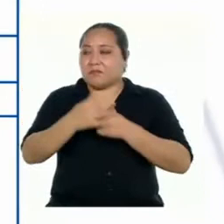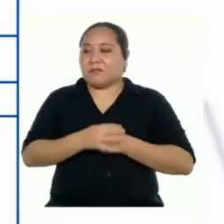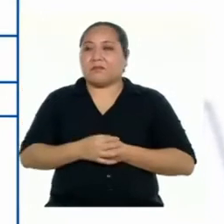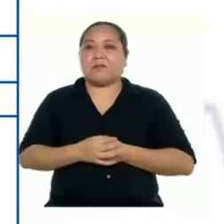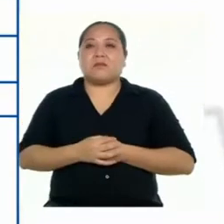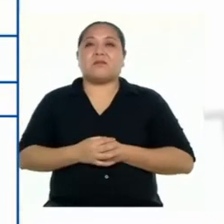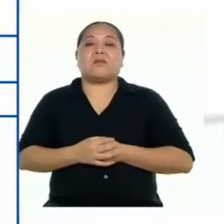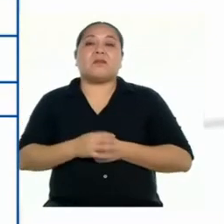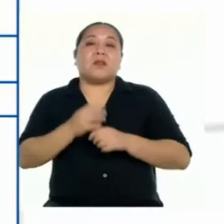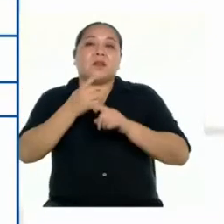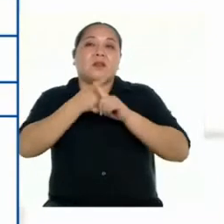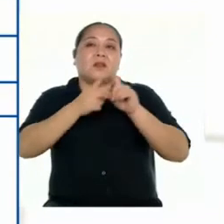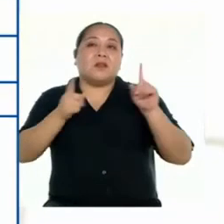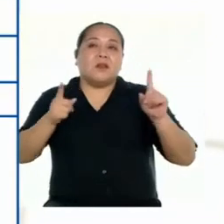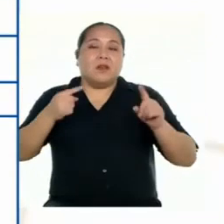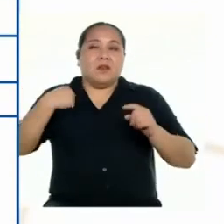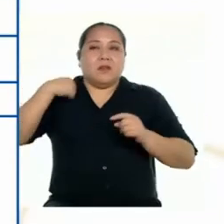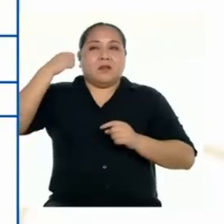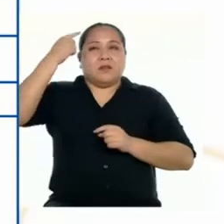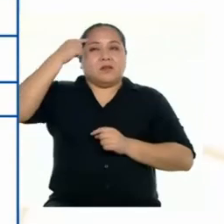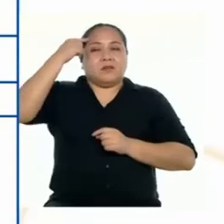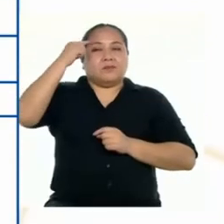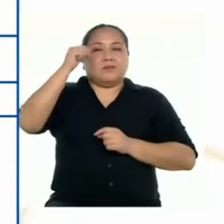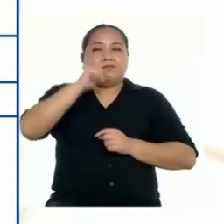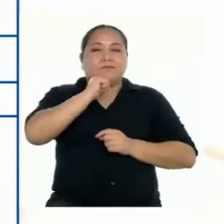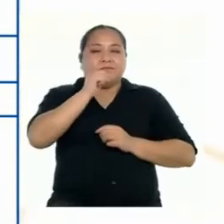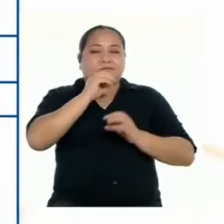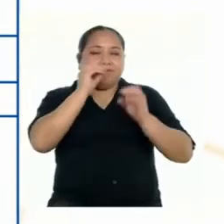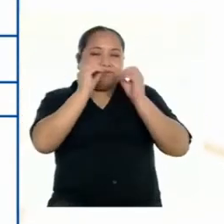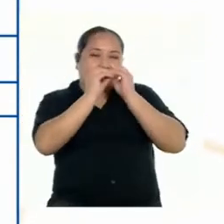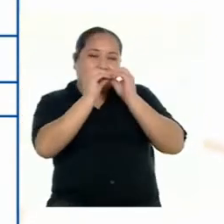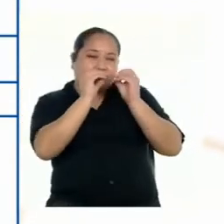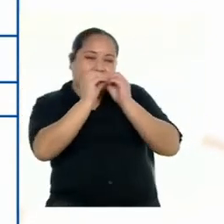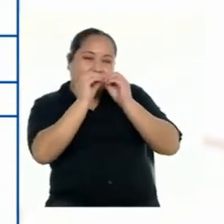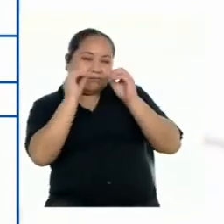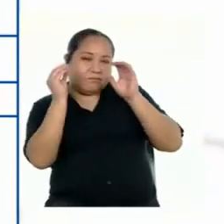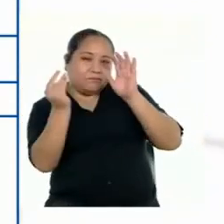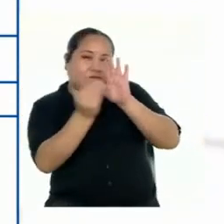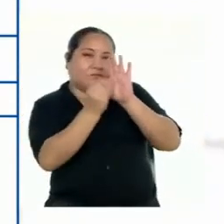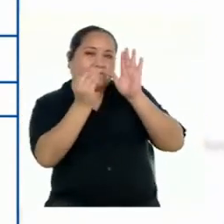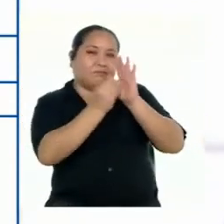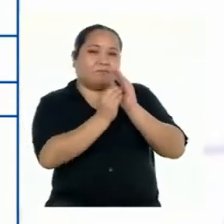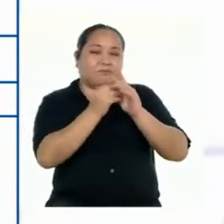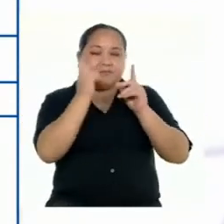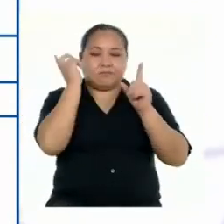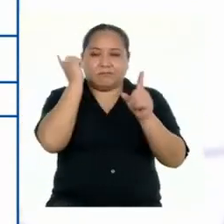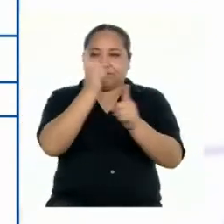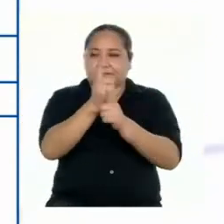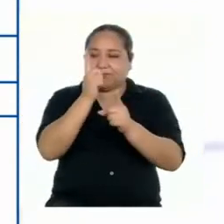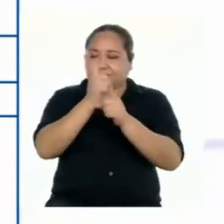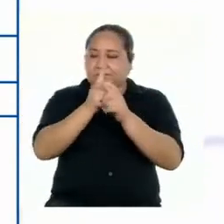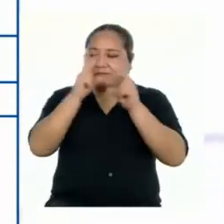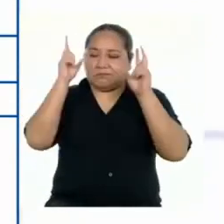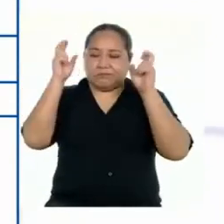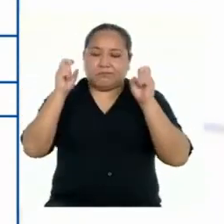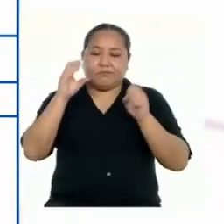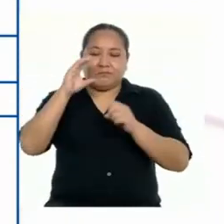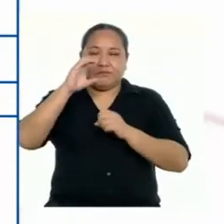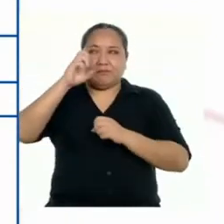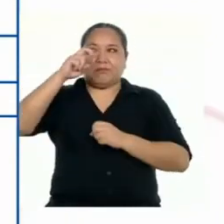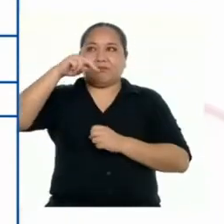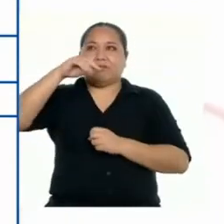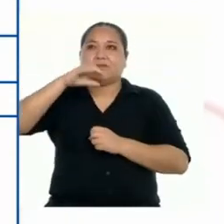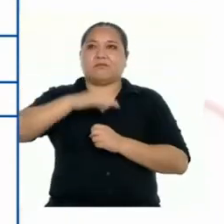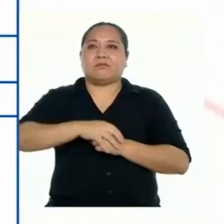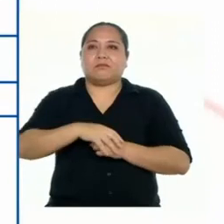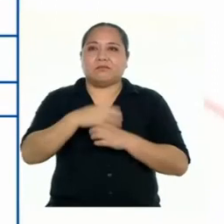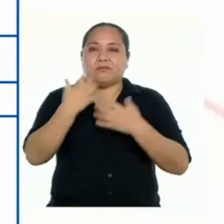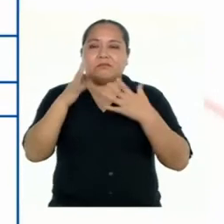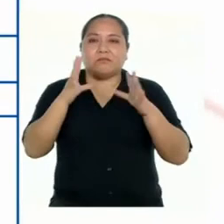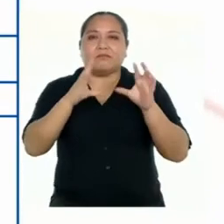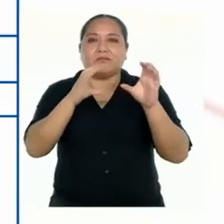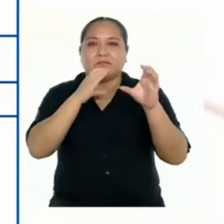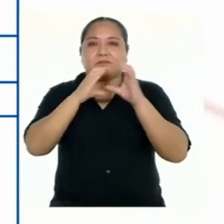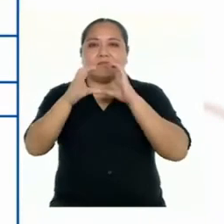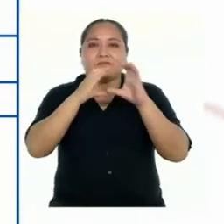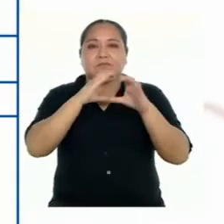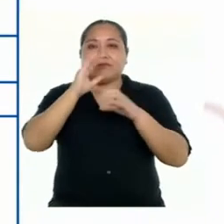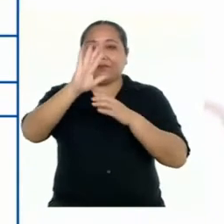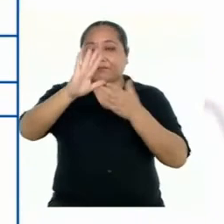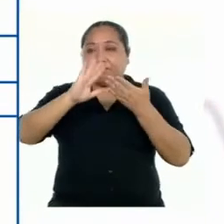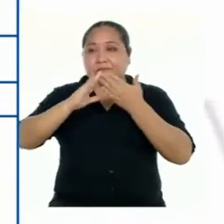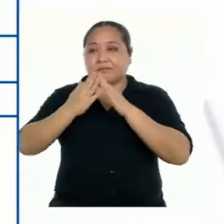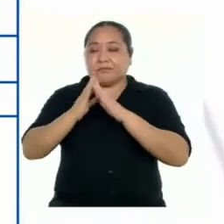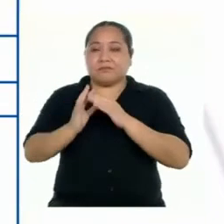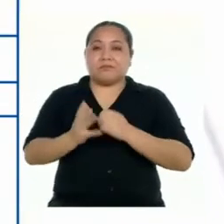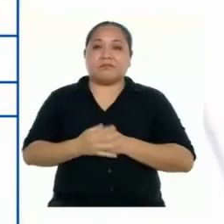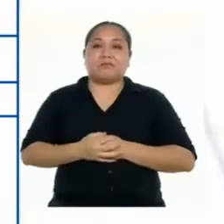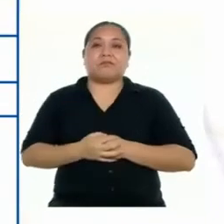Sin embargo, me parece que aún falta colocar algo para hacer que el tema de las cuencas sea un tema de conversación en